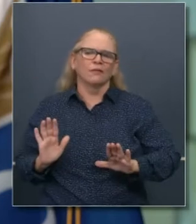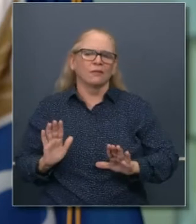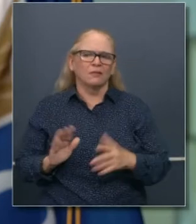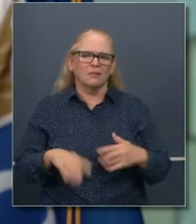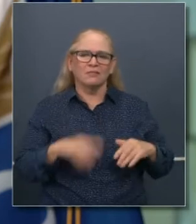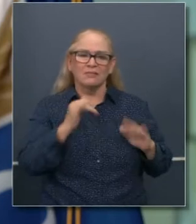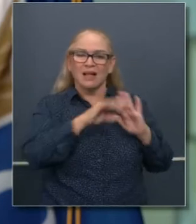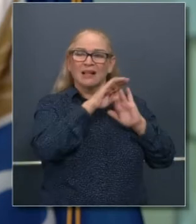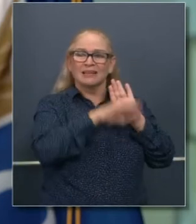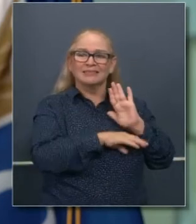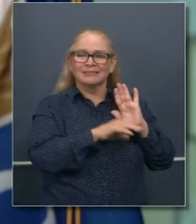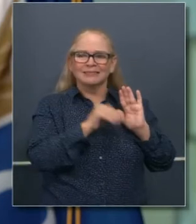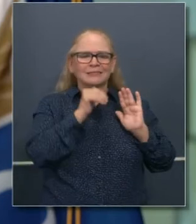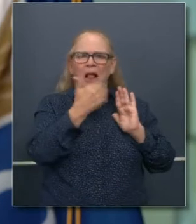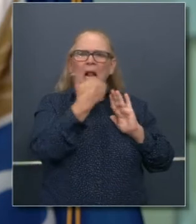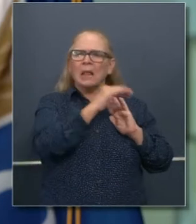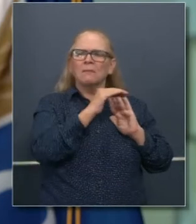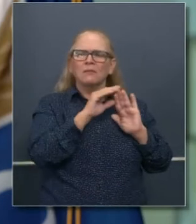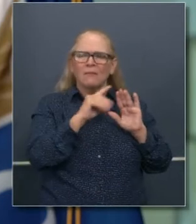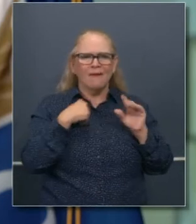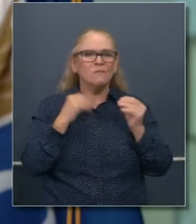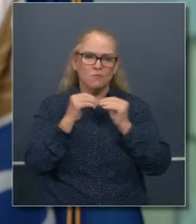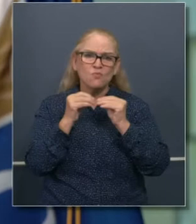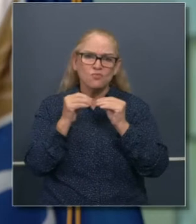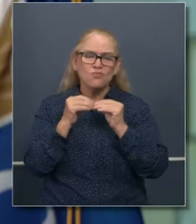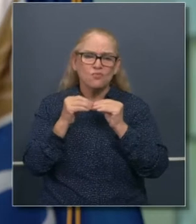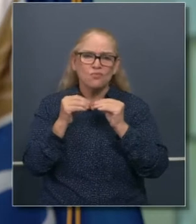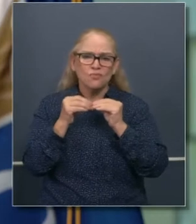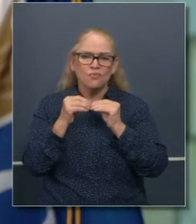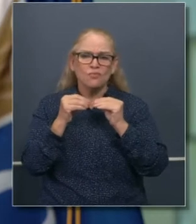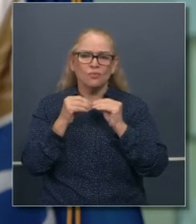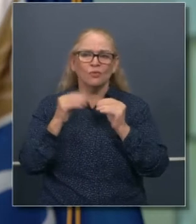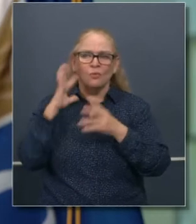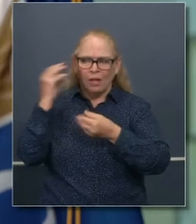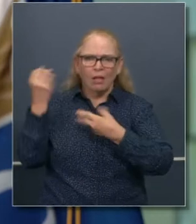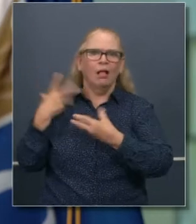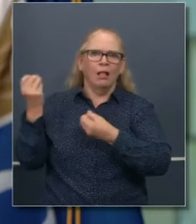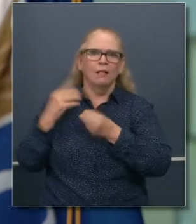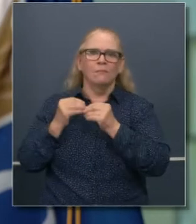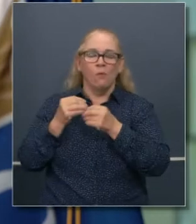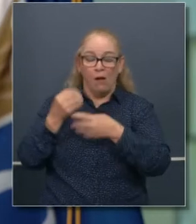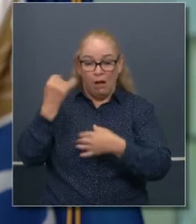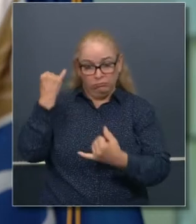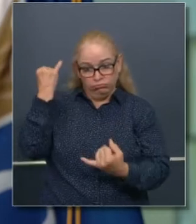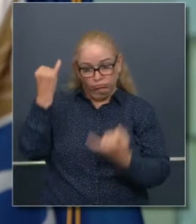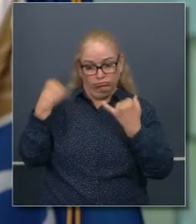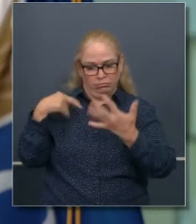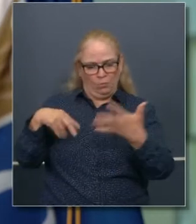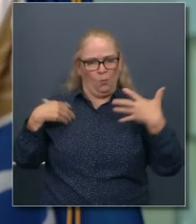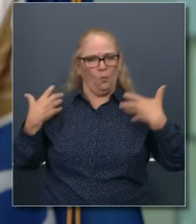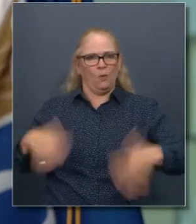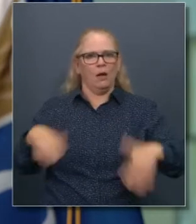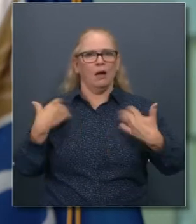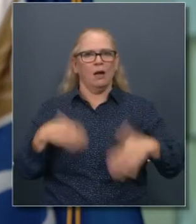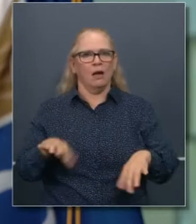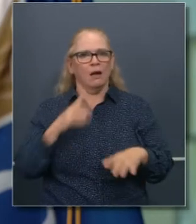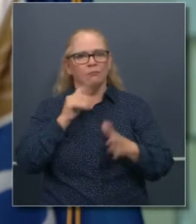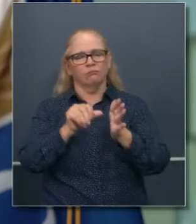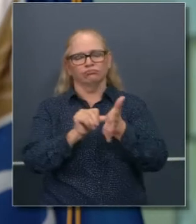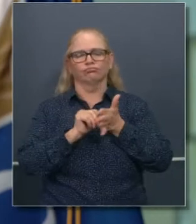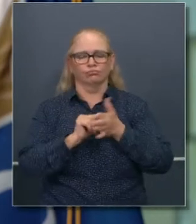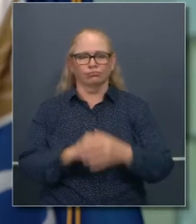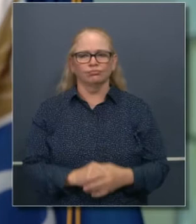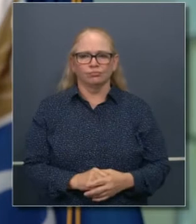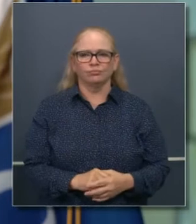seguimos mencionando y seguimos negociando y quiero negociar o quiero, mejor dicho, mencionar que no es intencional no haber